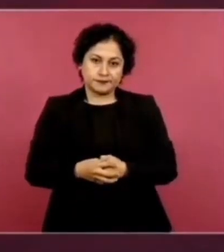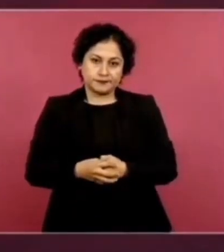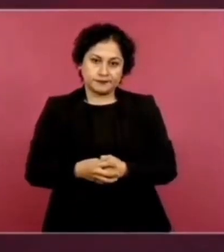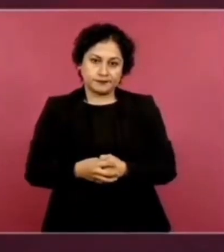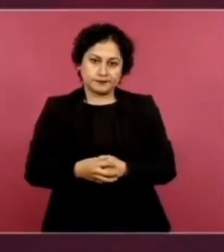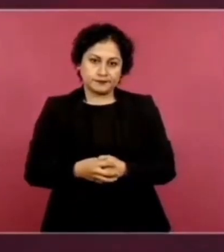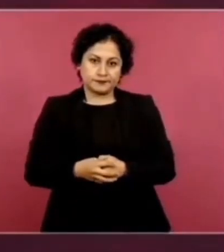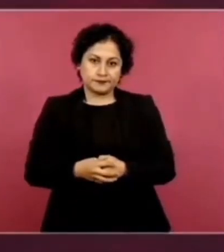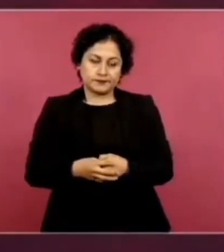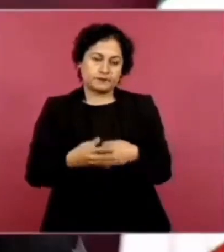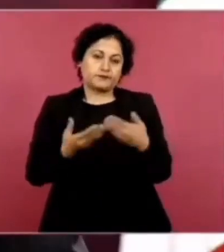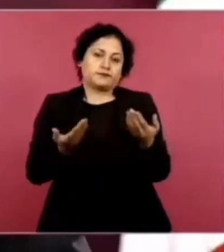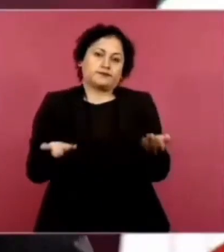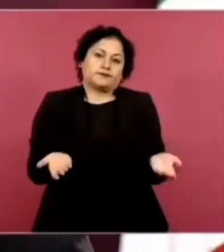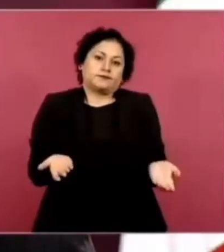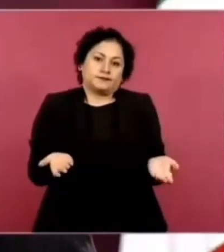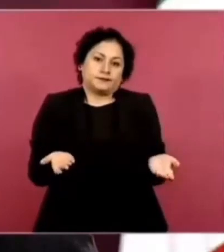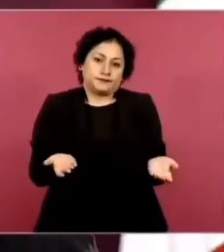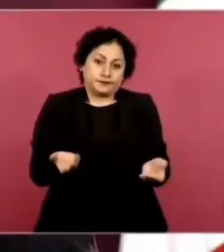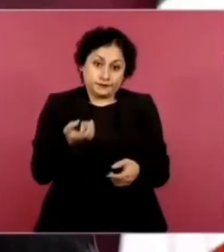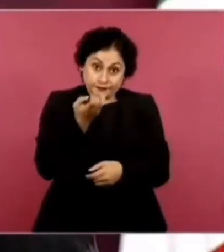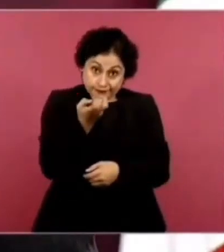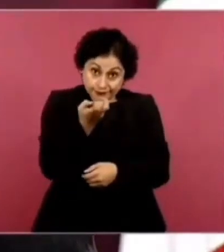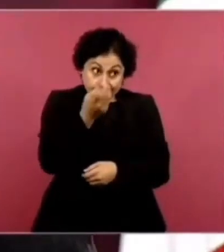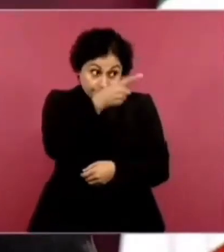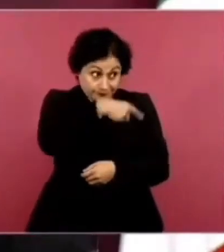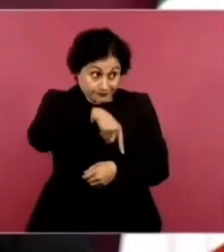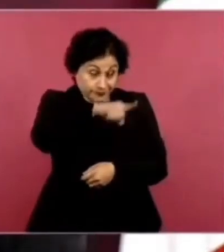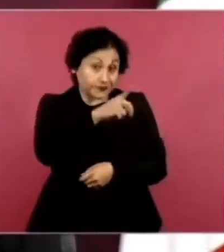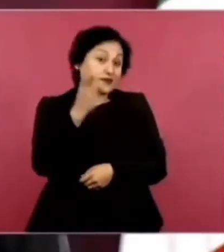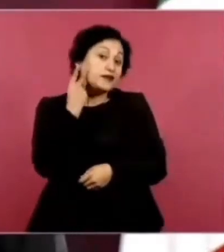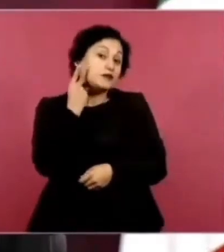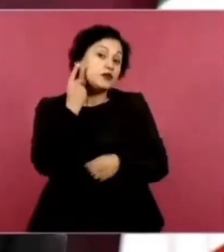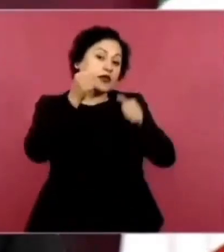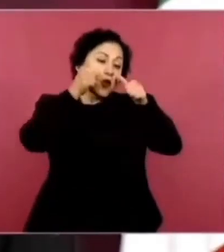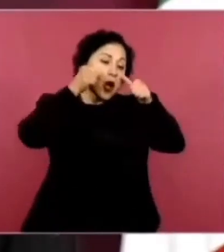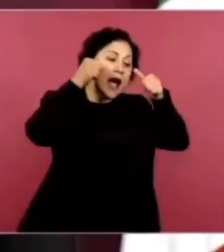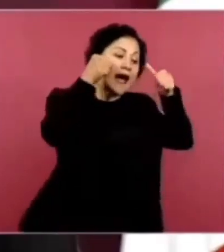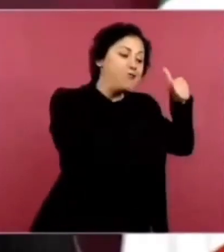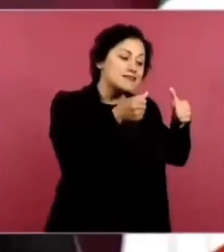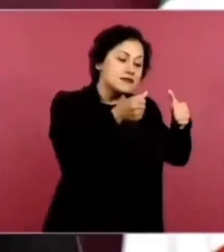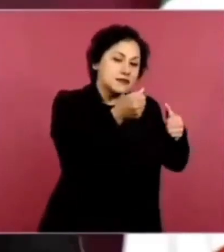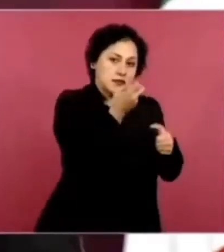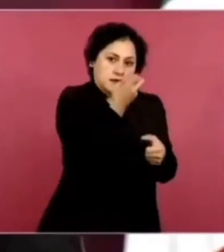Eso es lo que deberían de estar haciendo. No echándonos la culpa a nosotros.